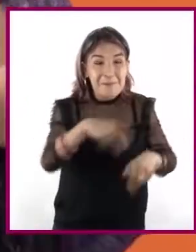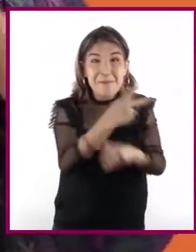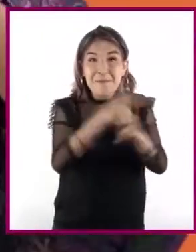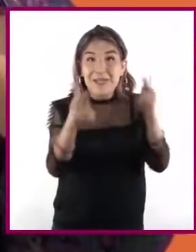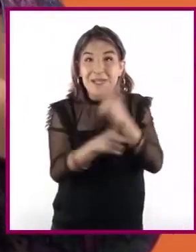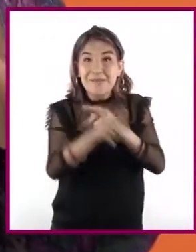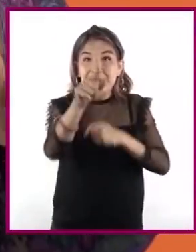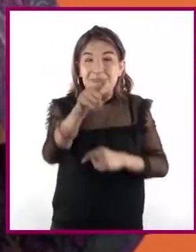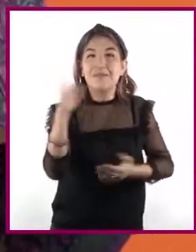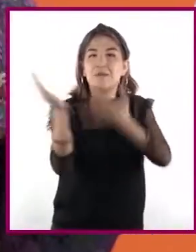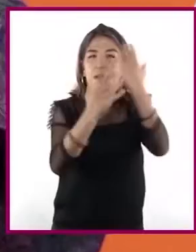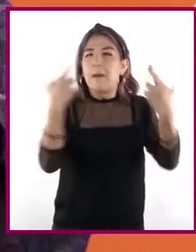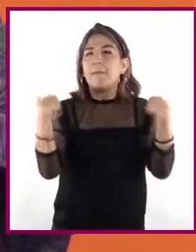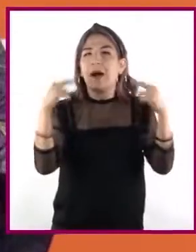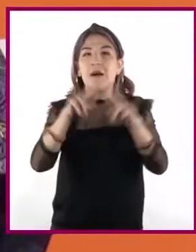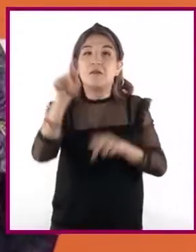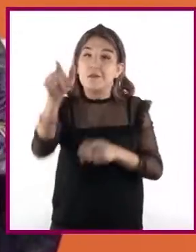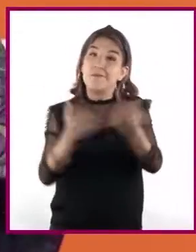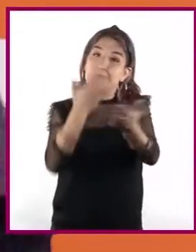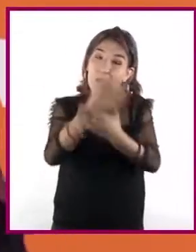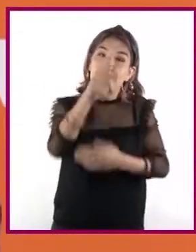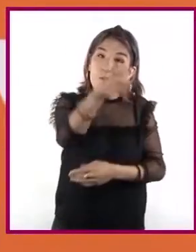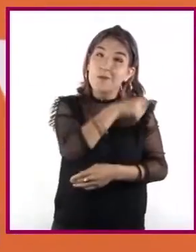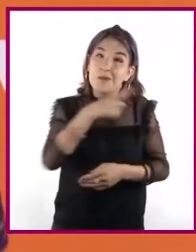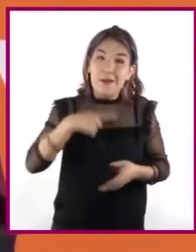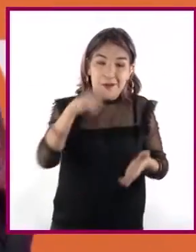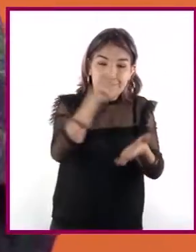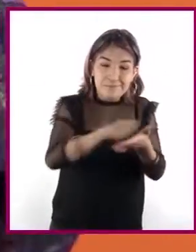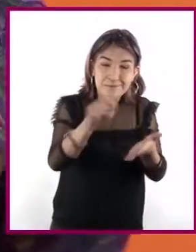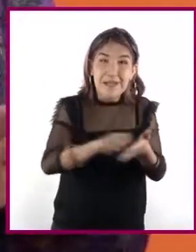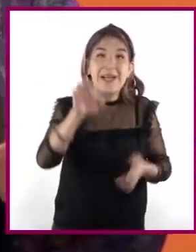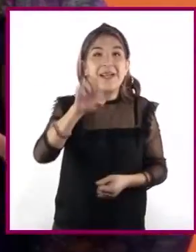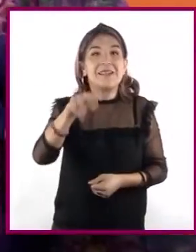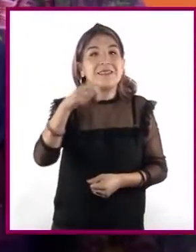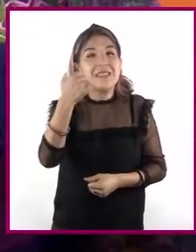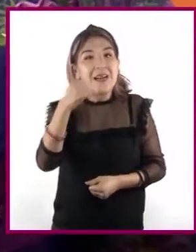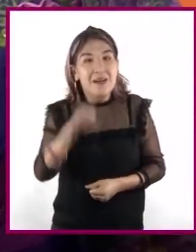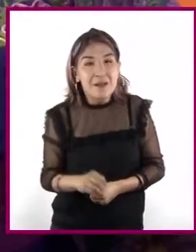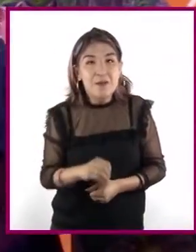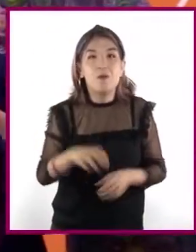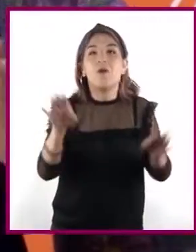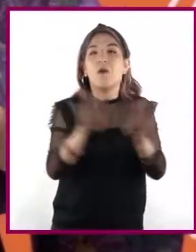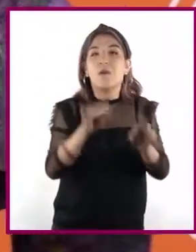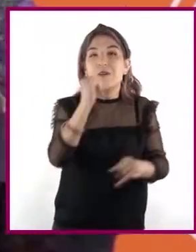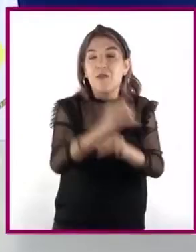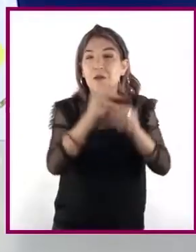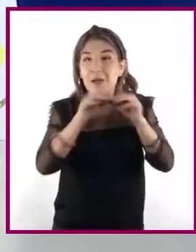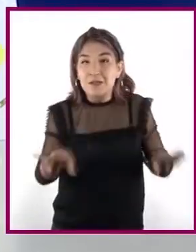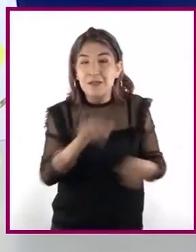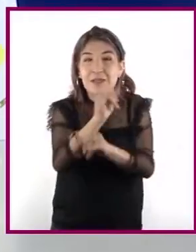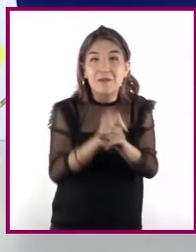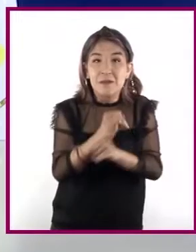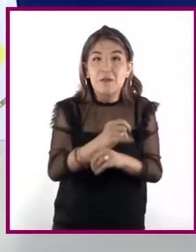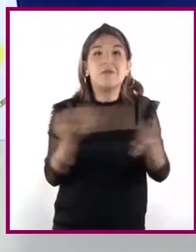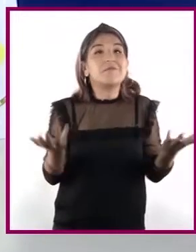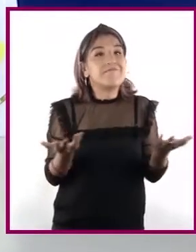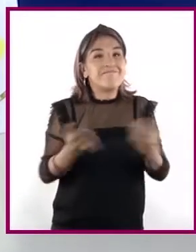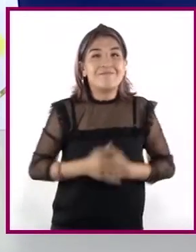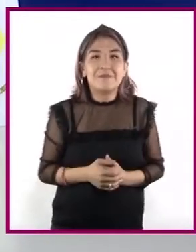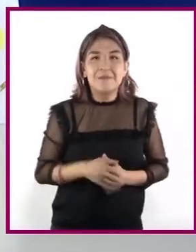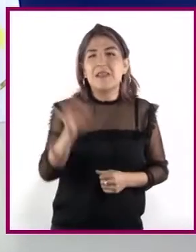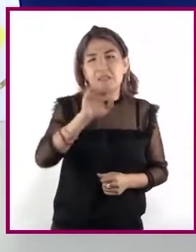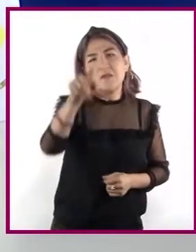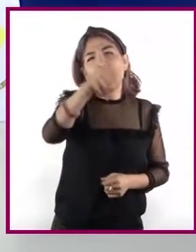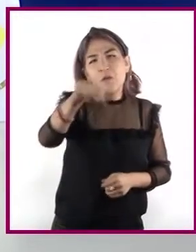profesores les solicita elaborar un ensayo, una monografía o un artículo. Tal vez se